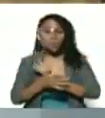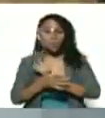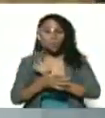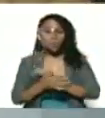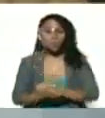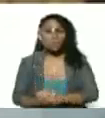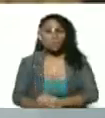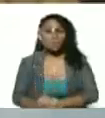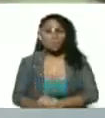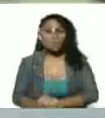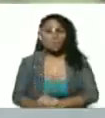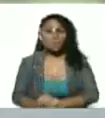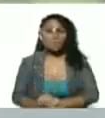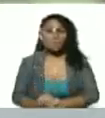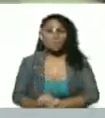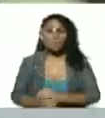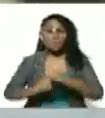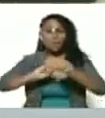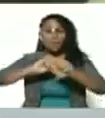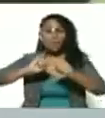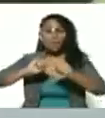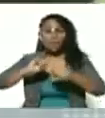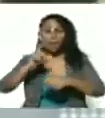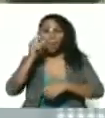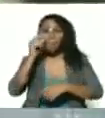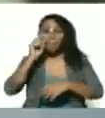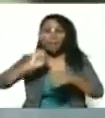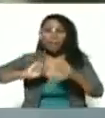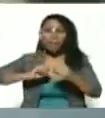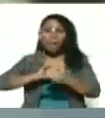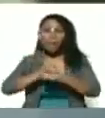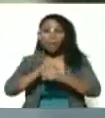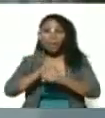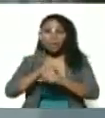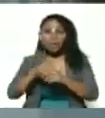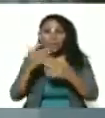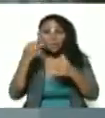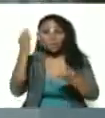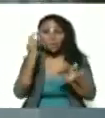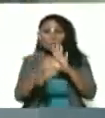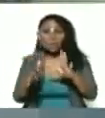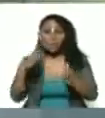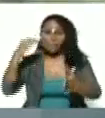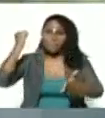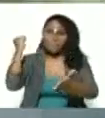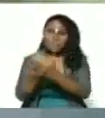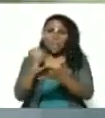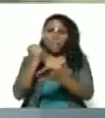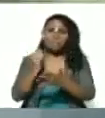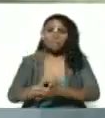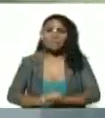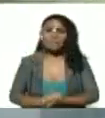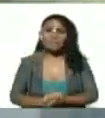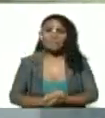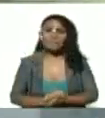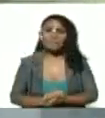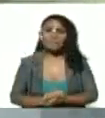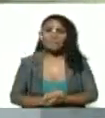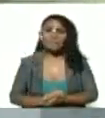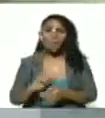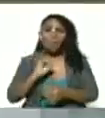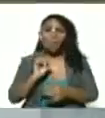de Jorge Rodríguez, que de repente lo asesinaran, lo